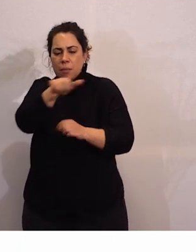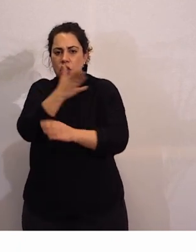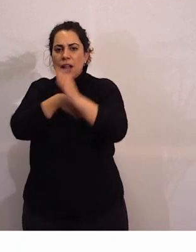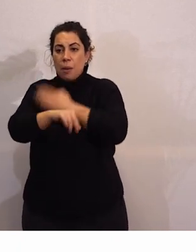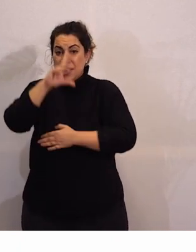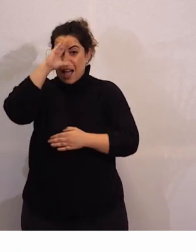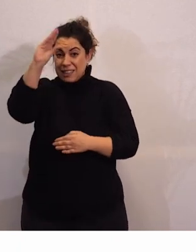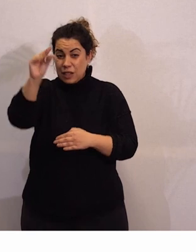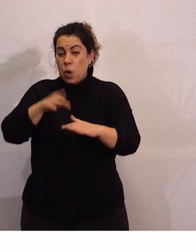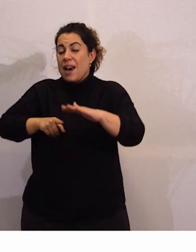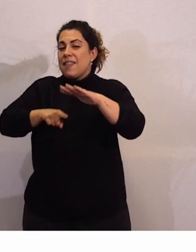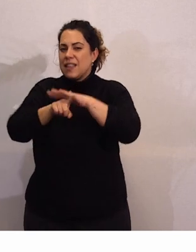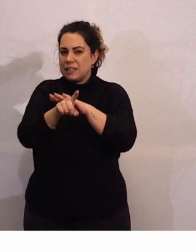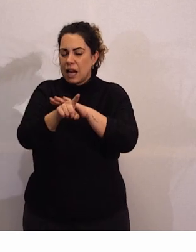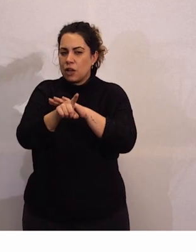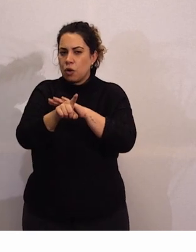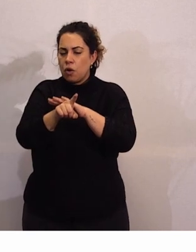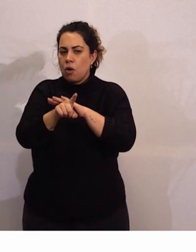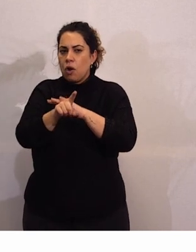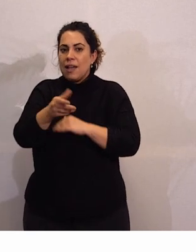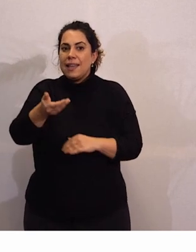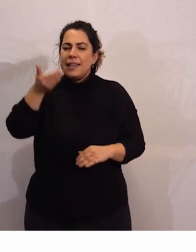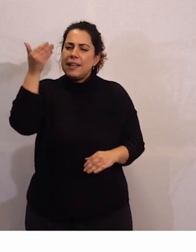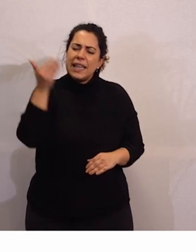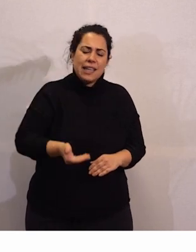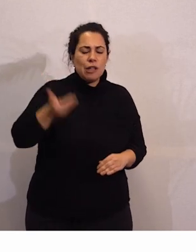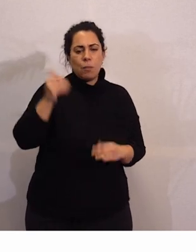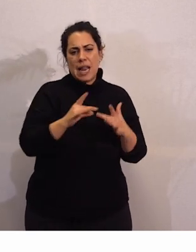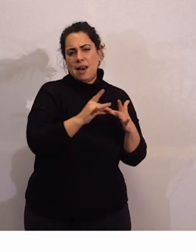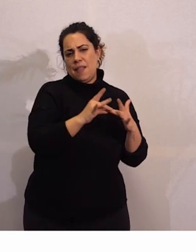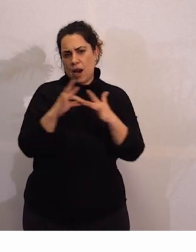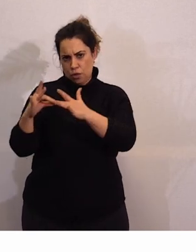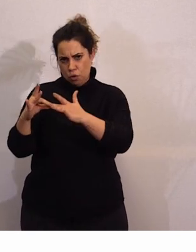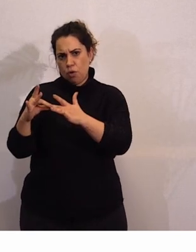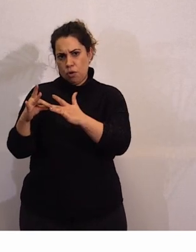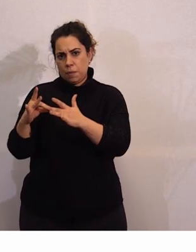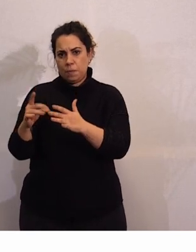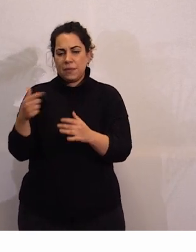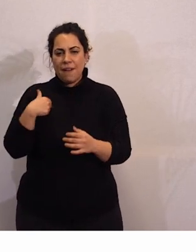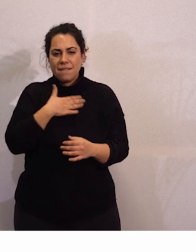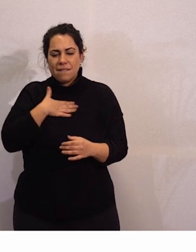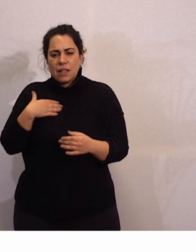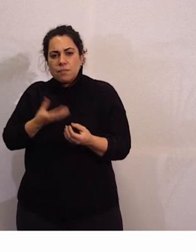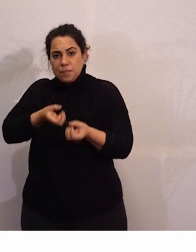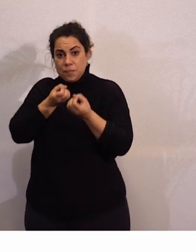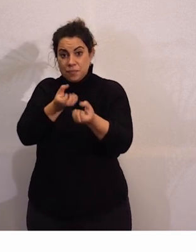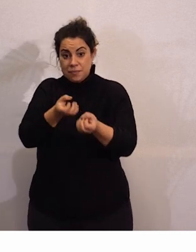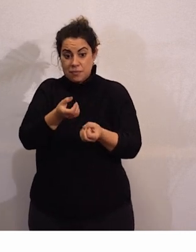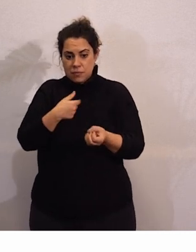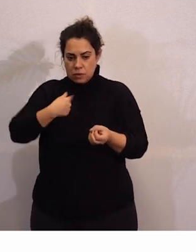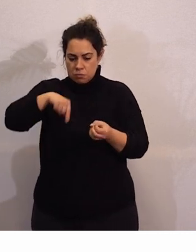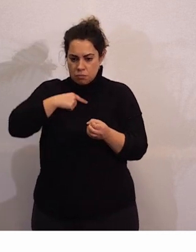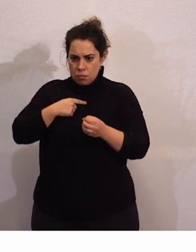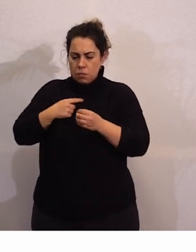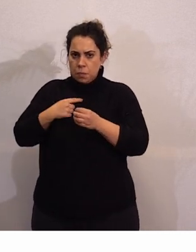intelectual y del desarrollo, es muy importante el liderazgo. A mí me gustaría contaros que hemos conseguido muchos